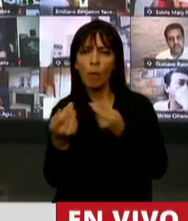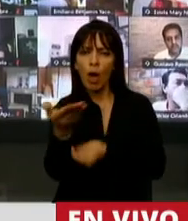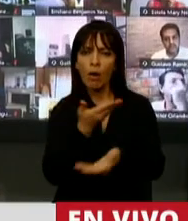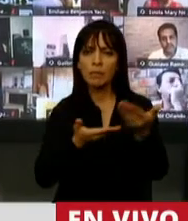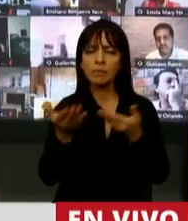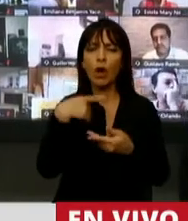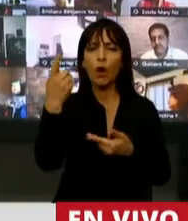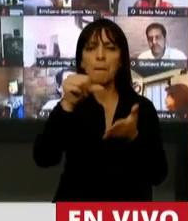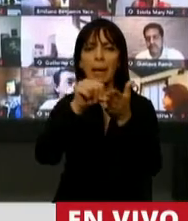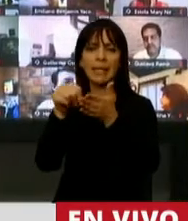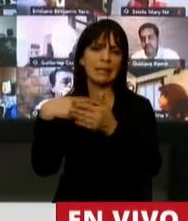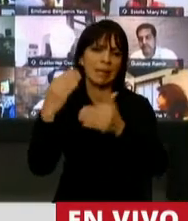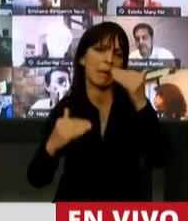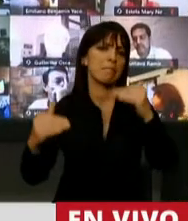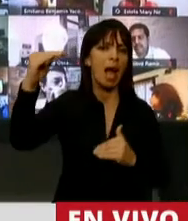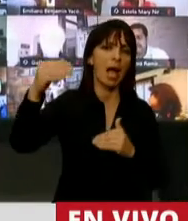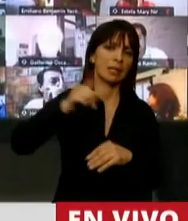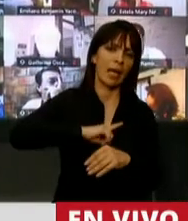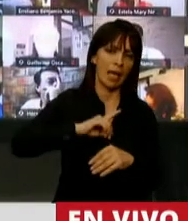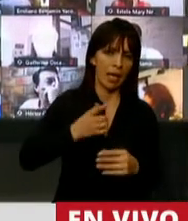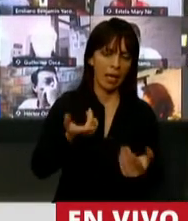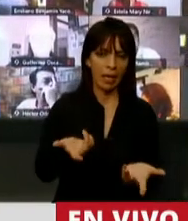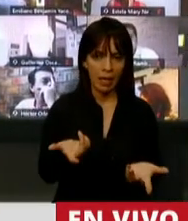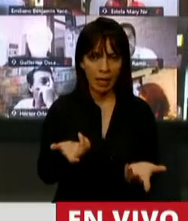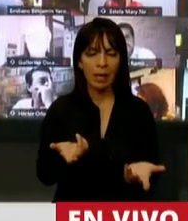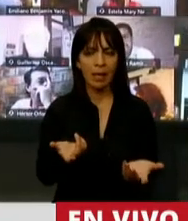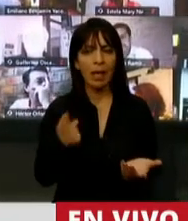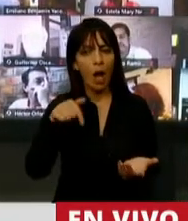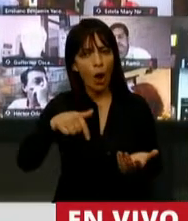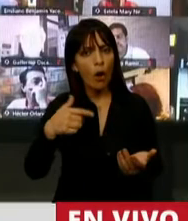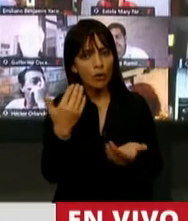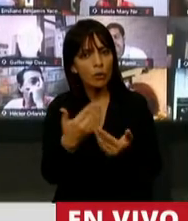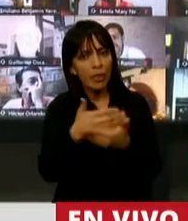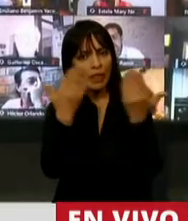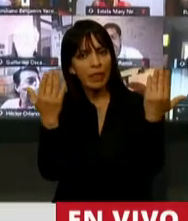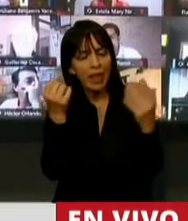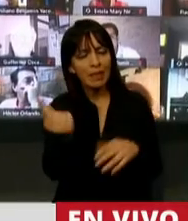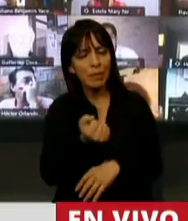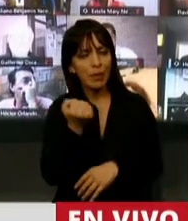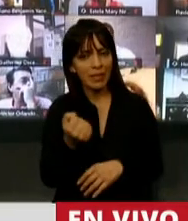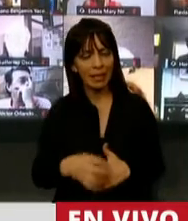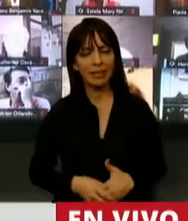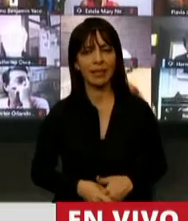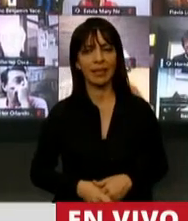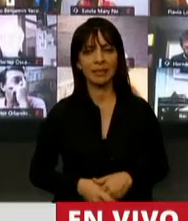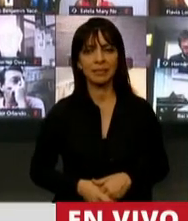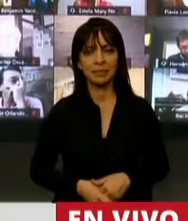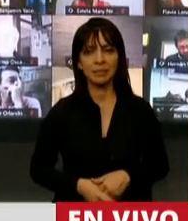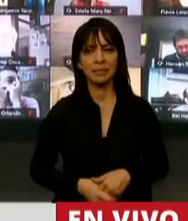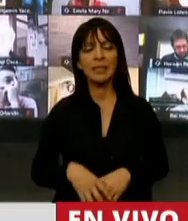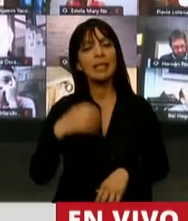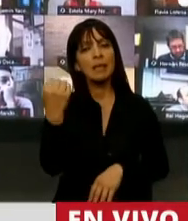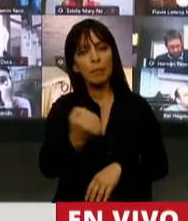que siempre tienen ventajas sobre nosotros. Es por eso que es un día trascendente para nosotros. Y es